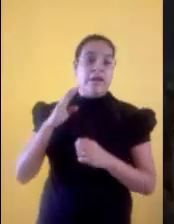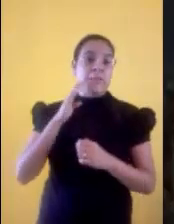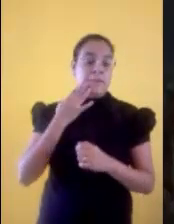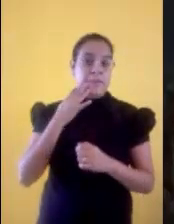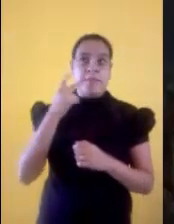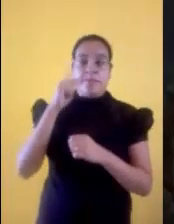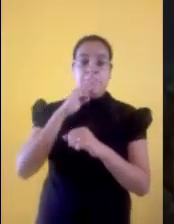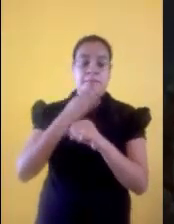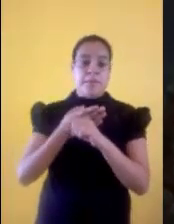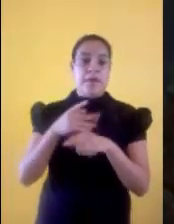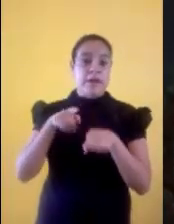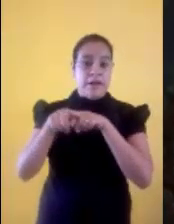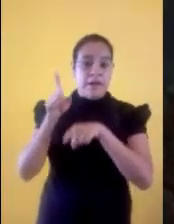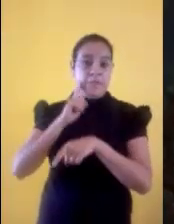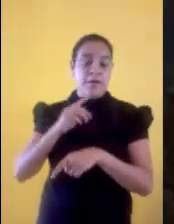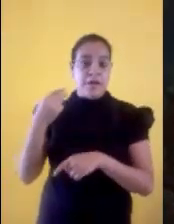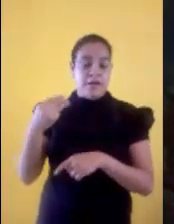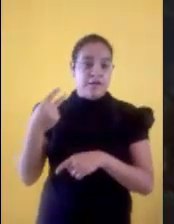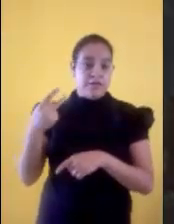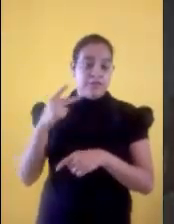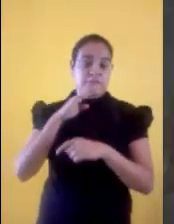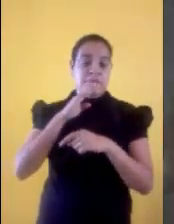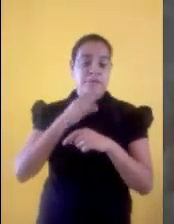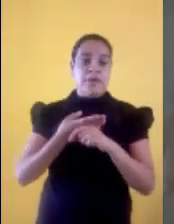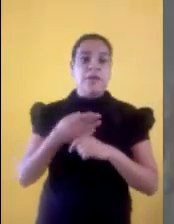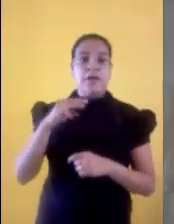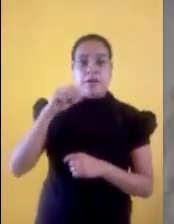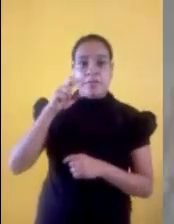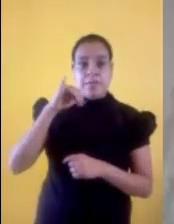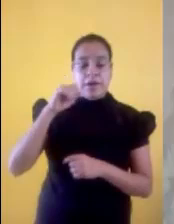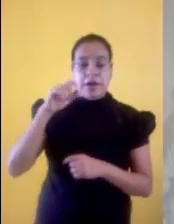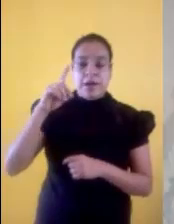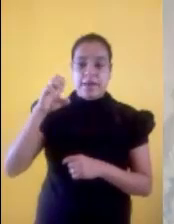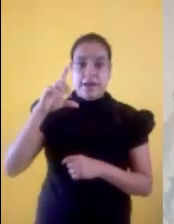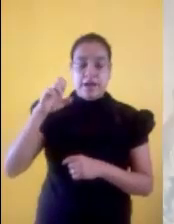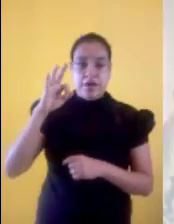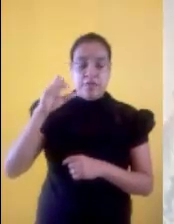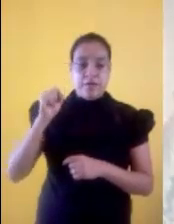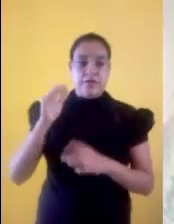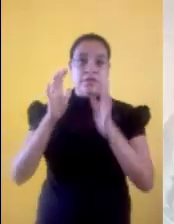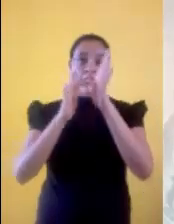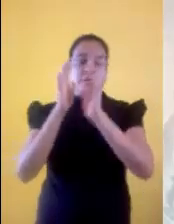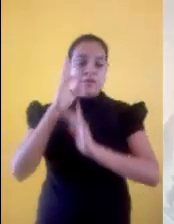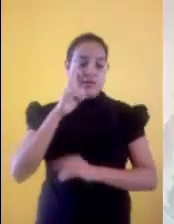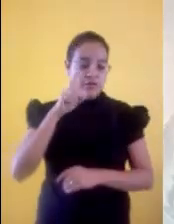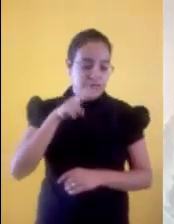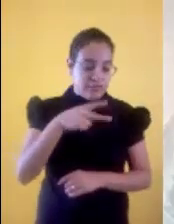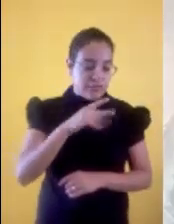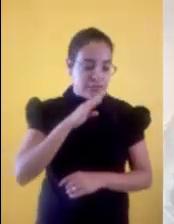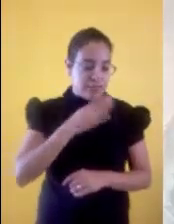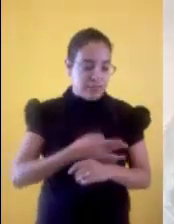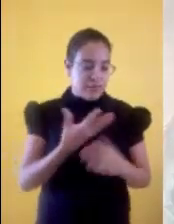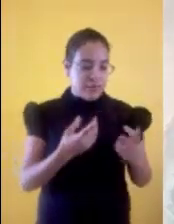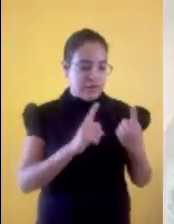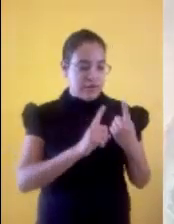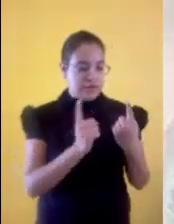hermana de su madre, Mariela de Cleopaz y María Magdalena. Al ver a su madre y junto a ella al